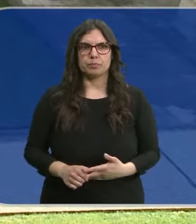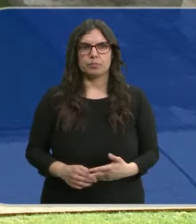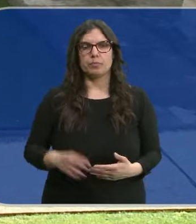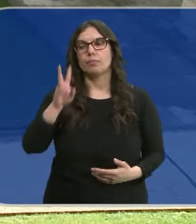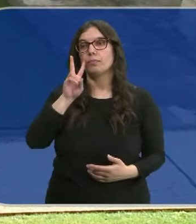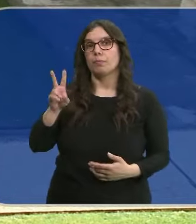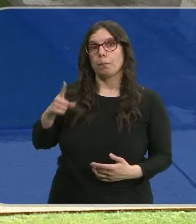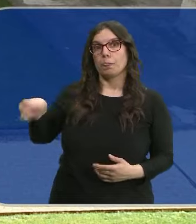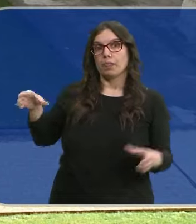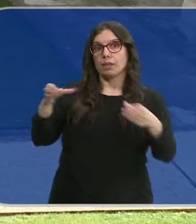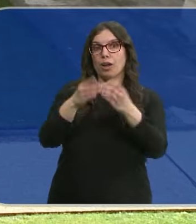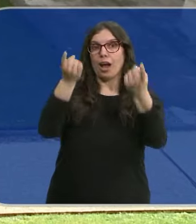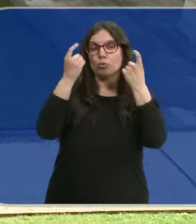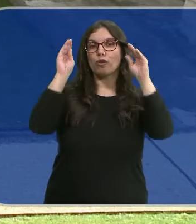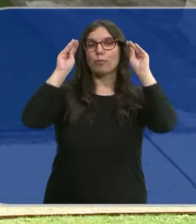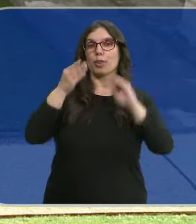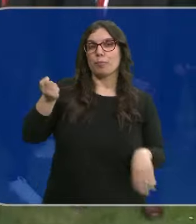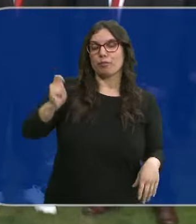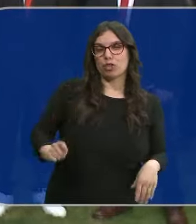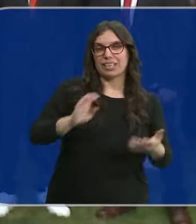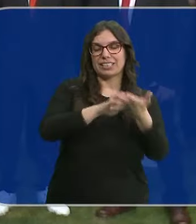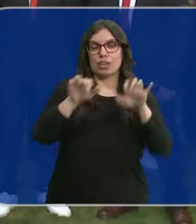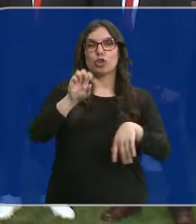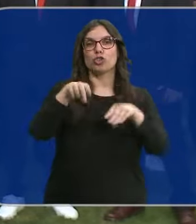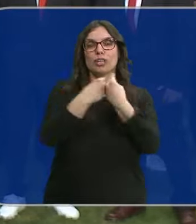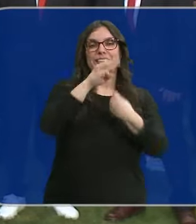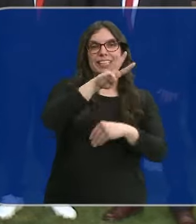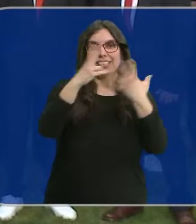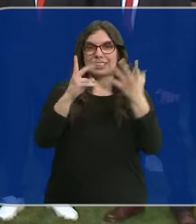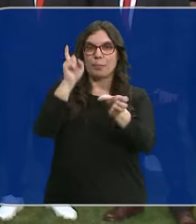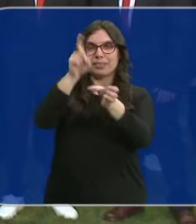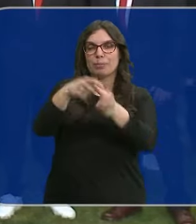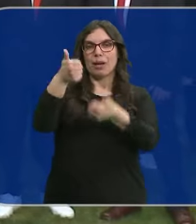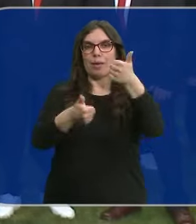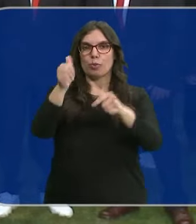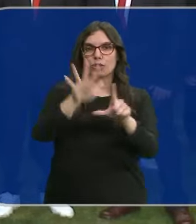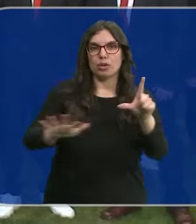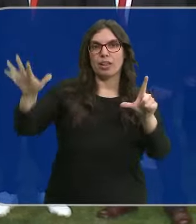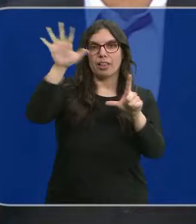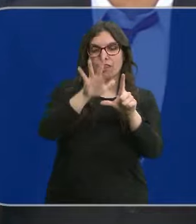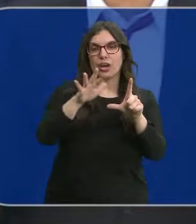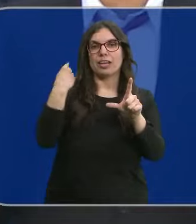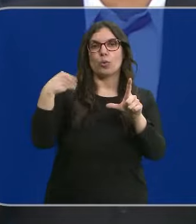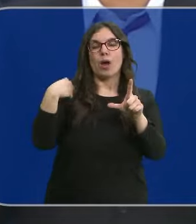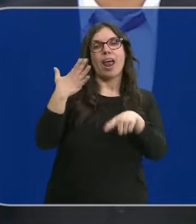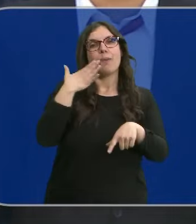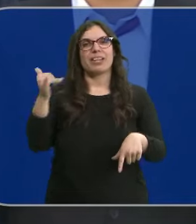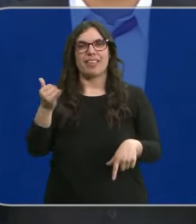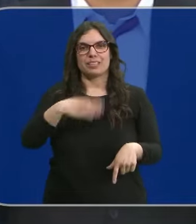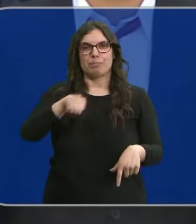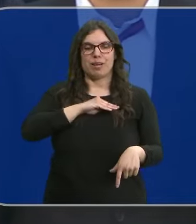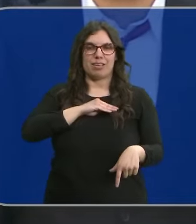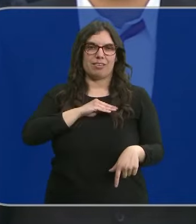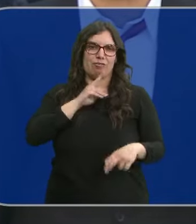Estos son los 37 alumnos de formación profesional de Castilla y León que van a participar en el Campeonato Nacional de Spain Skills que se celebrará